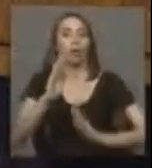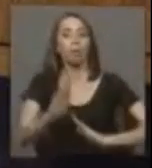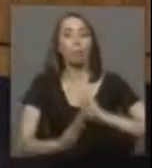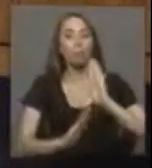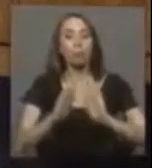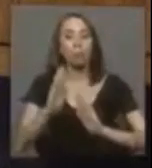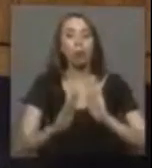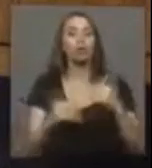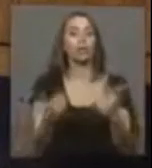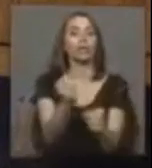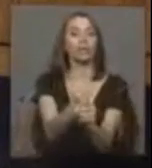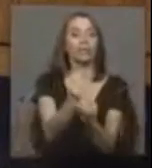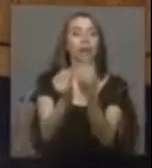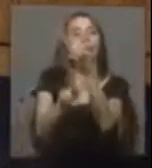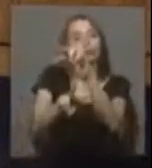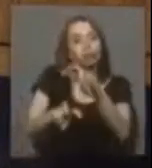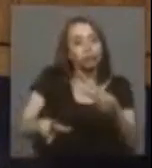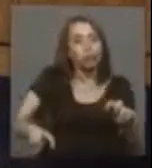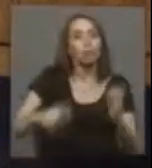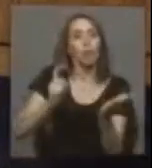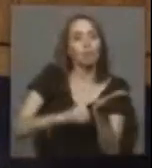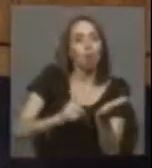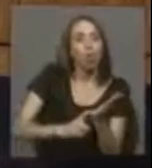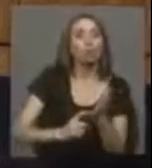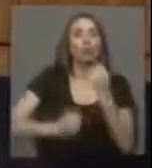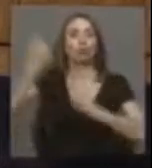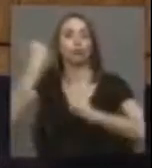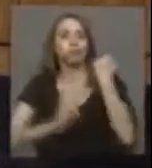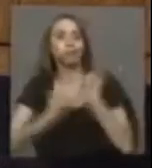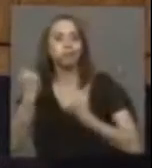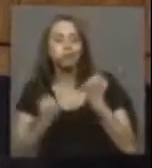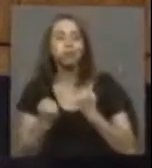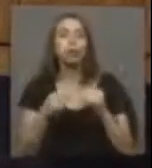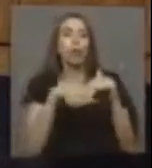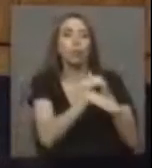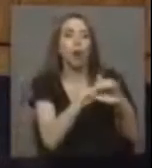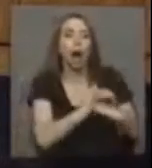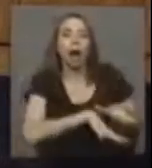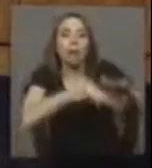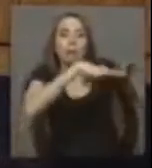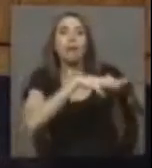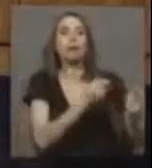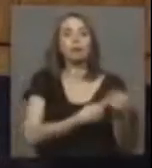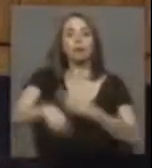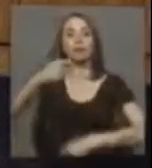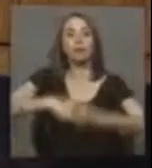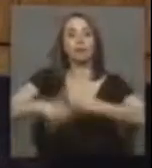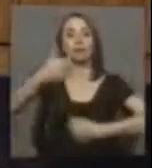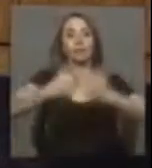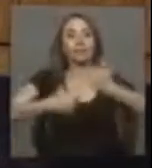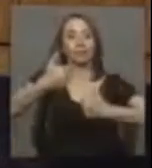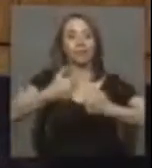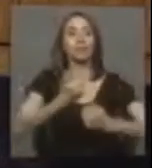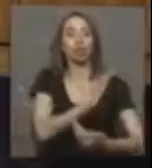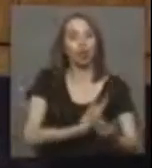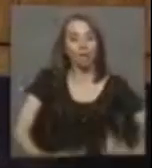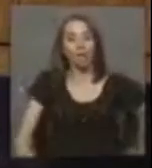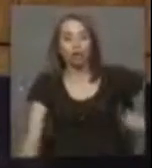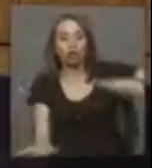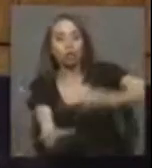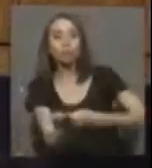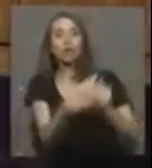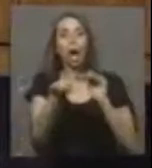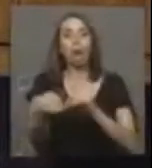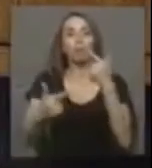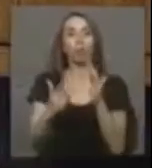actividad y su empleo con investigación, con producción, con industrialización, con almacenamiento y comercio, con subsidio, con apoyo,